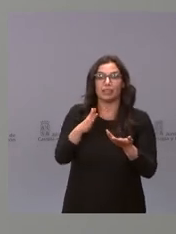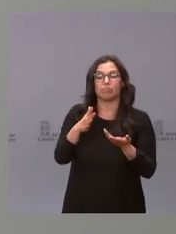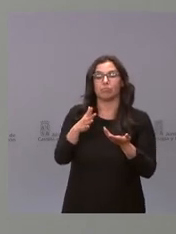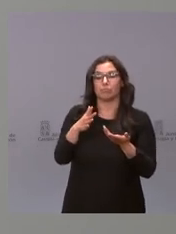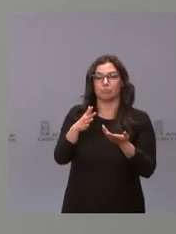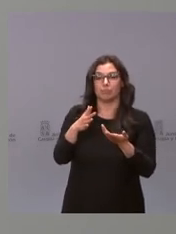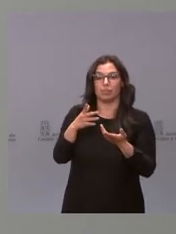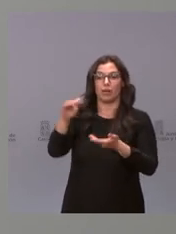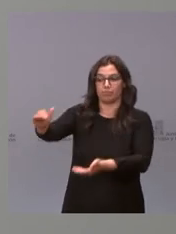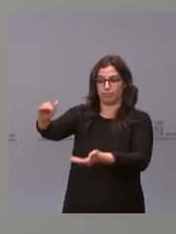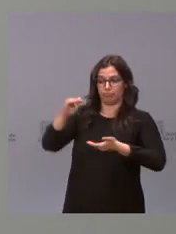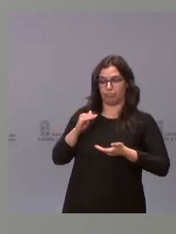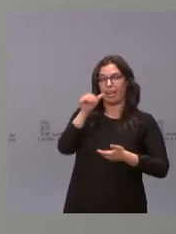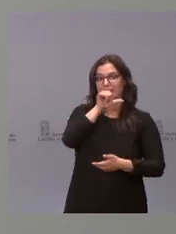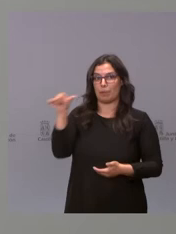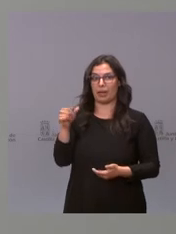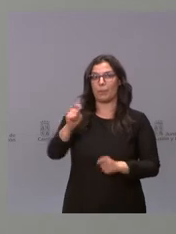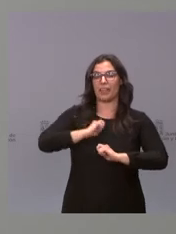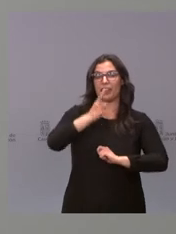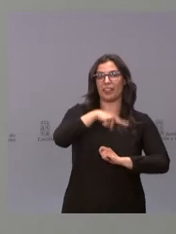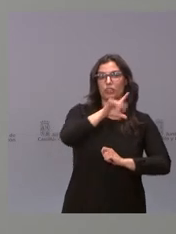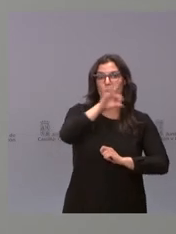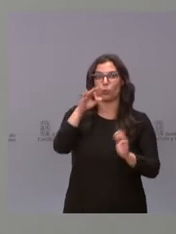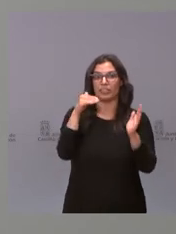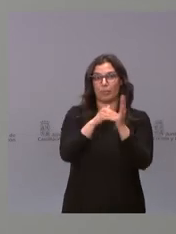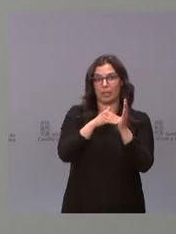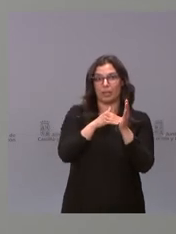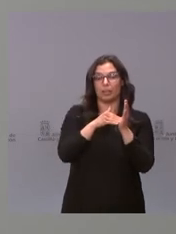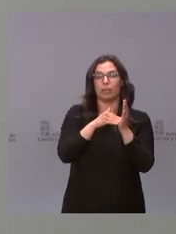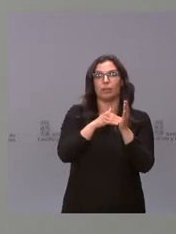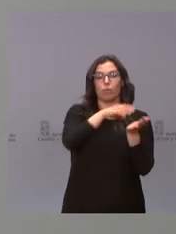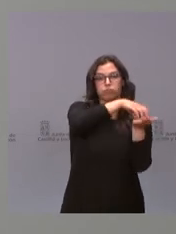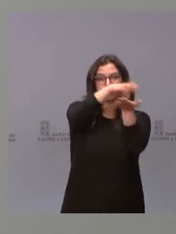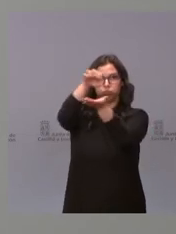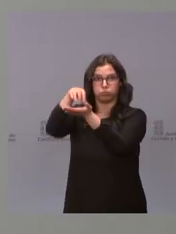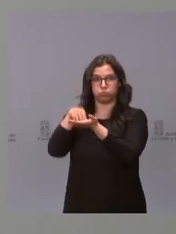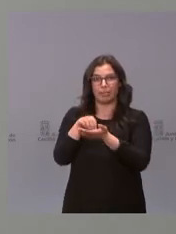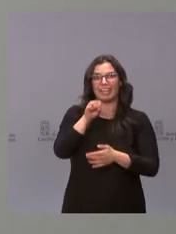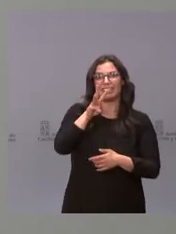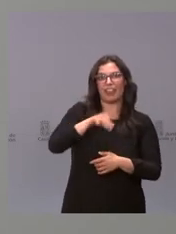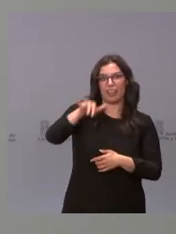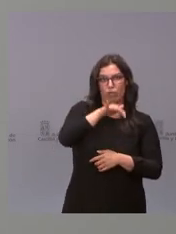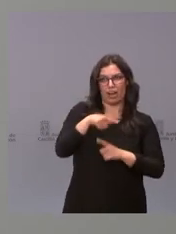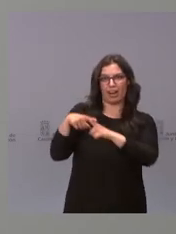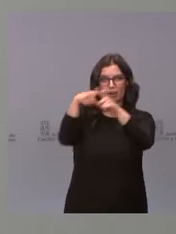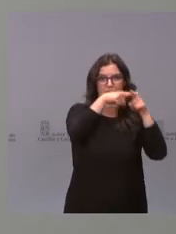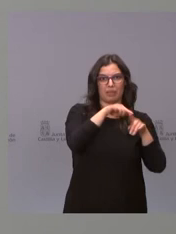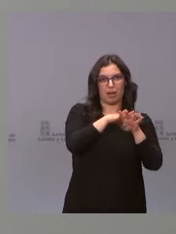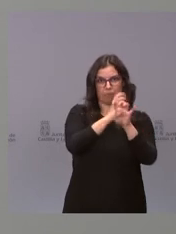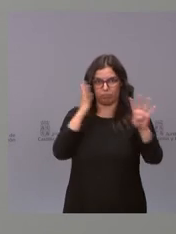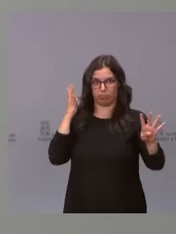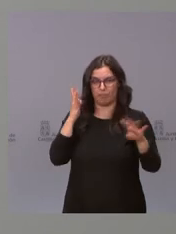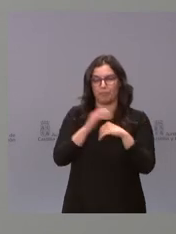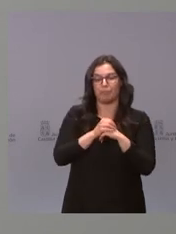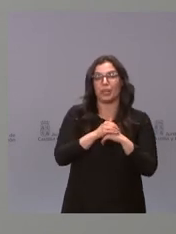.000 vacunas semanales haremos en 13 puntos la vacunación masiva en Zamora